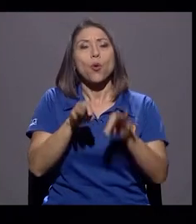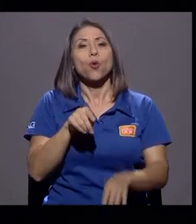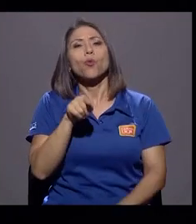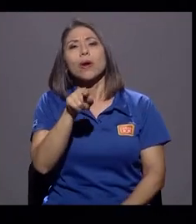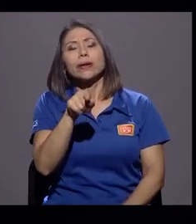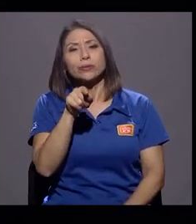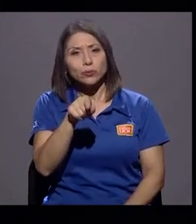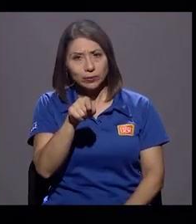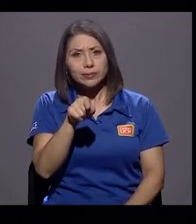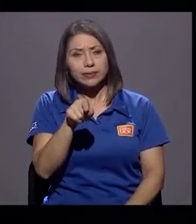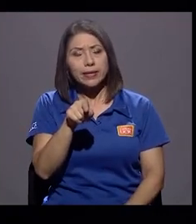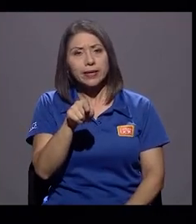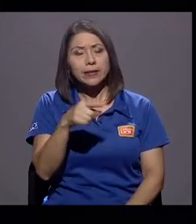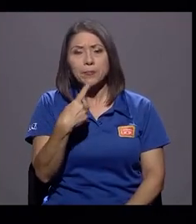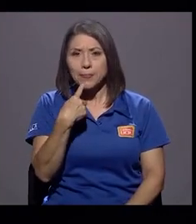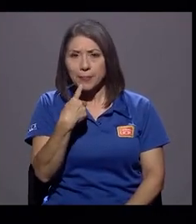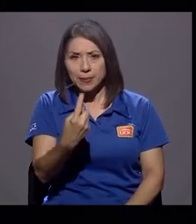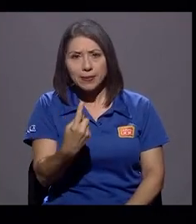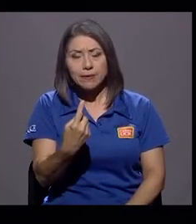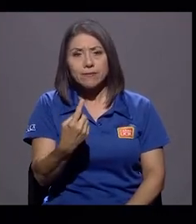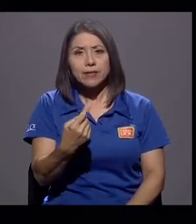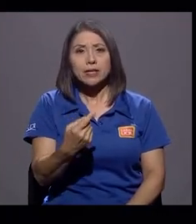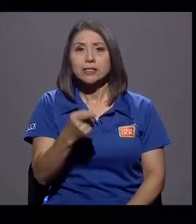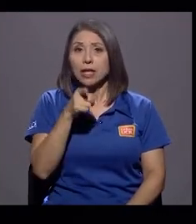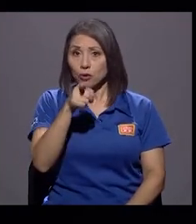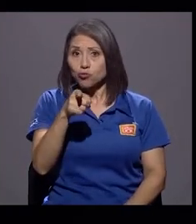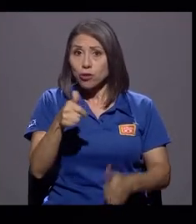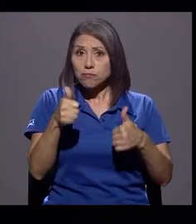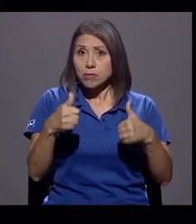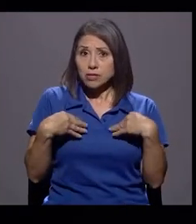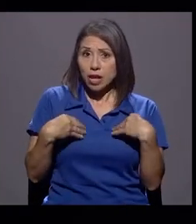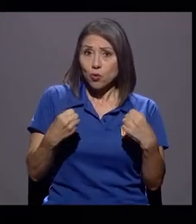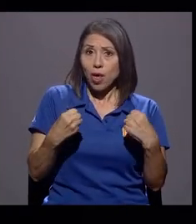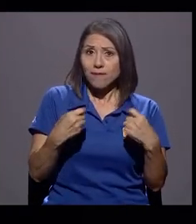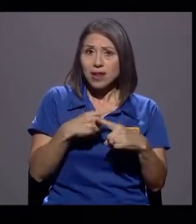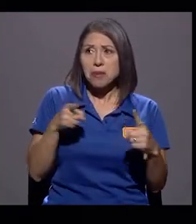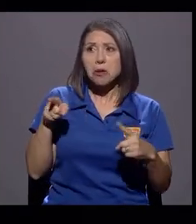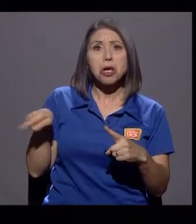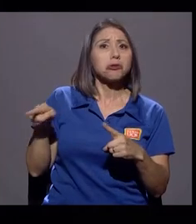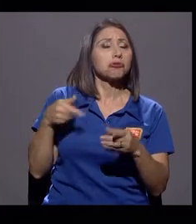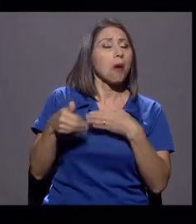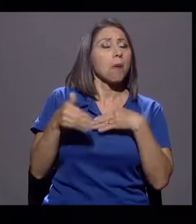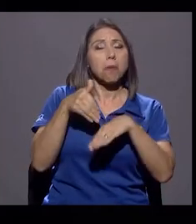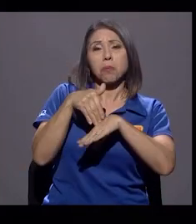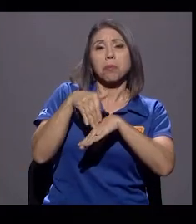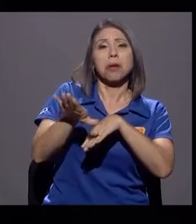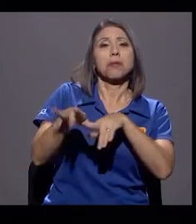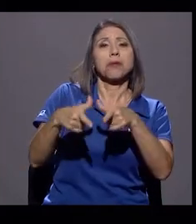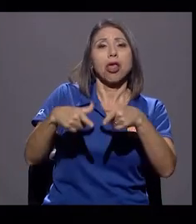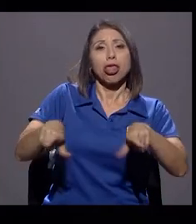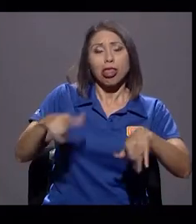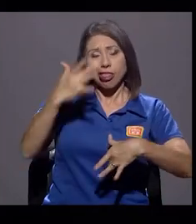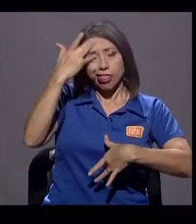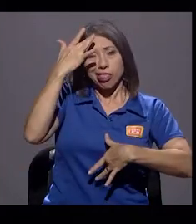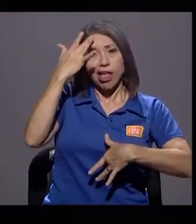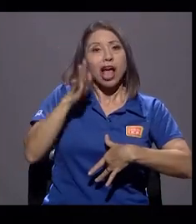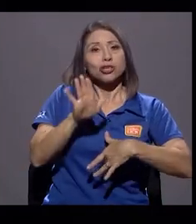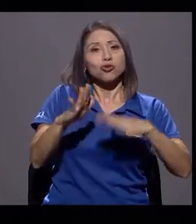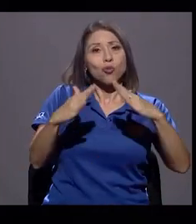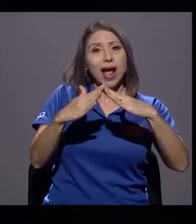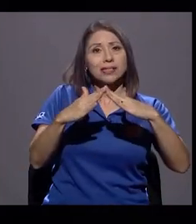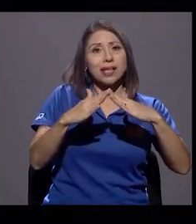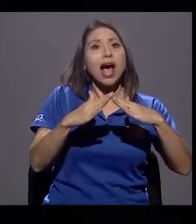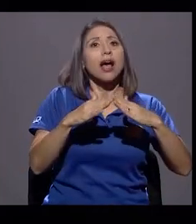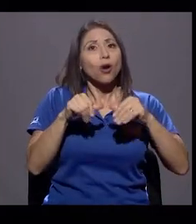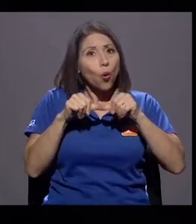manifiesta que está saludable, pero siempre la envían a su casa, a donde sigue ganando su salario y usted dice que eso